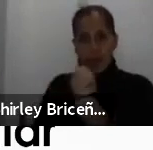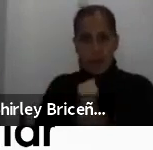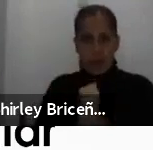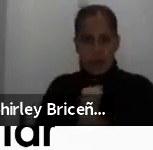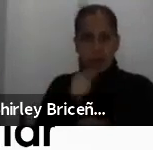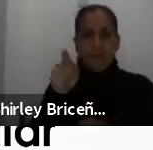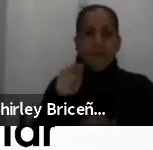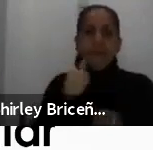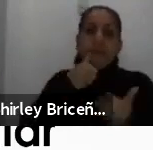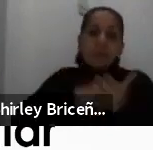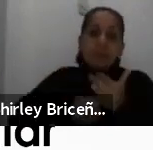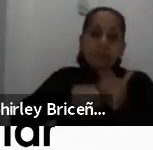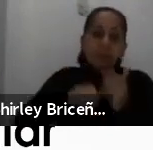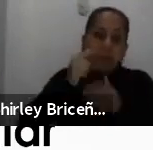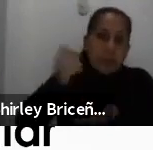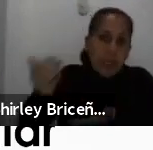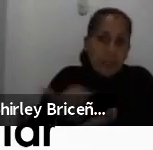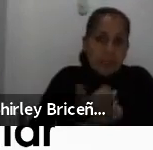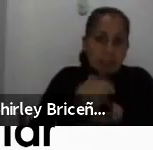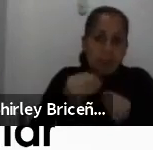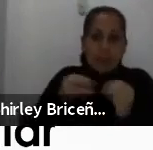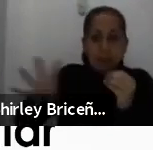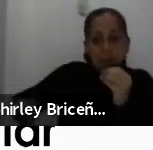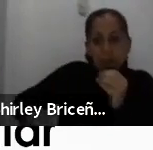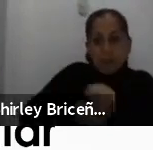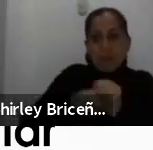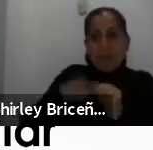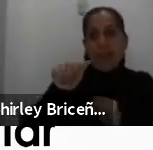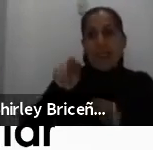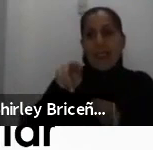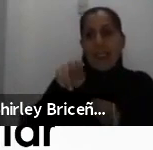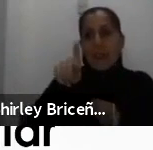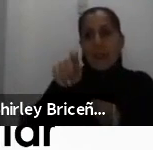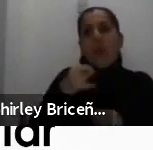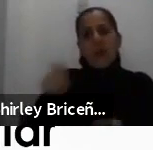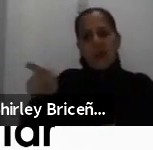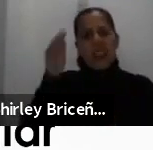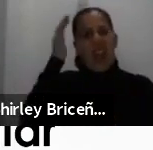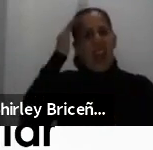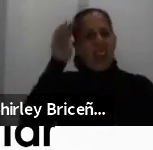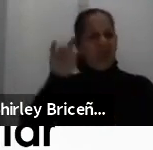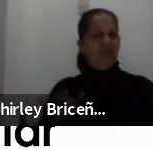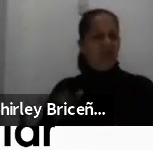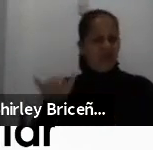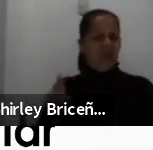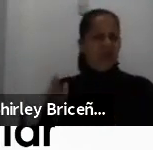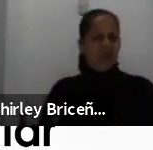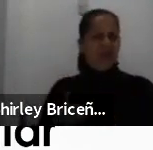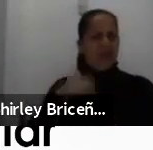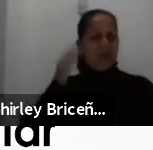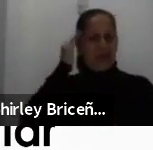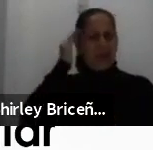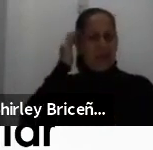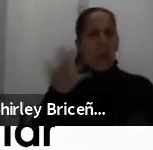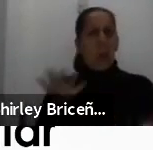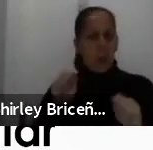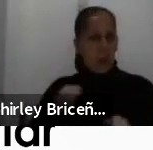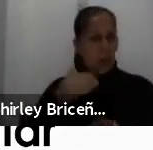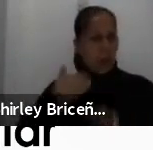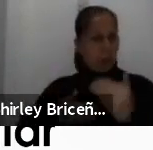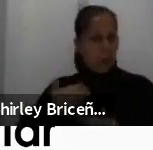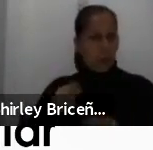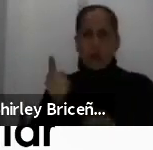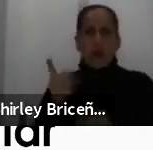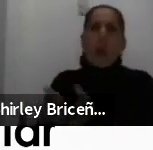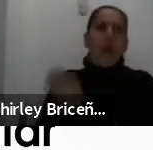ingresos y esa hoja anexa, el contador público sabe cómo se tramita. Ustedes nada más lo solicitan así y además deben